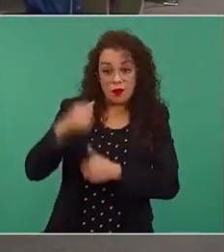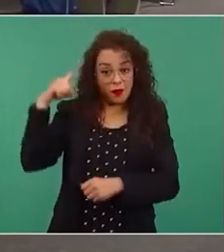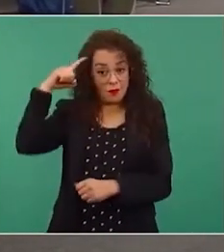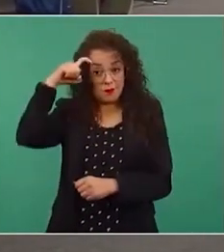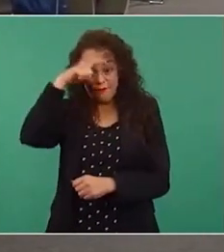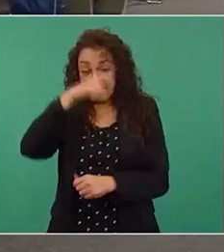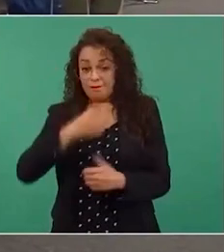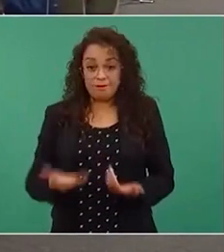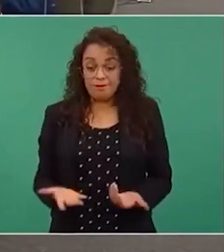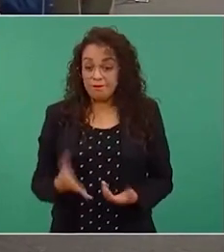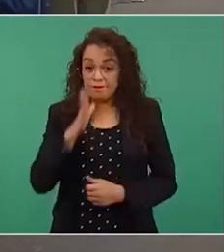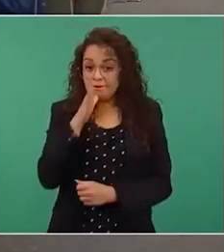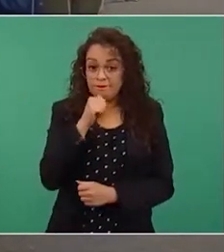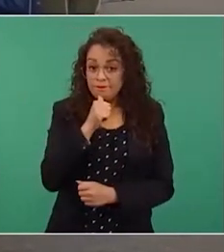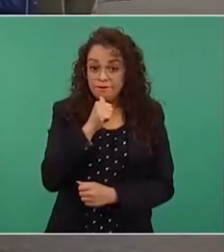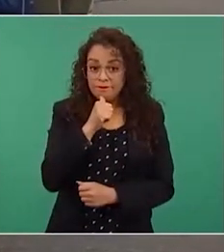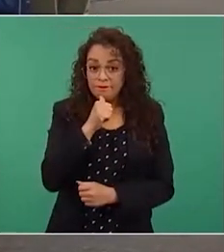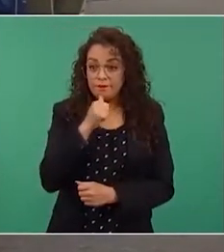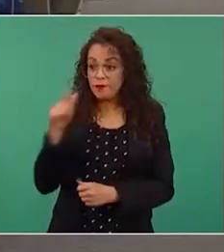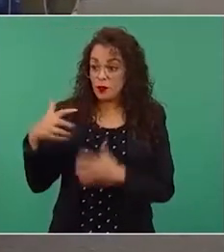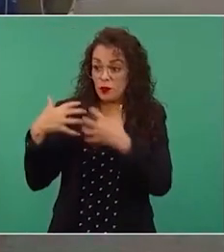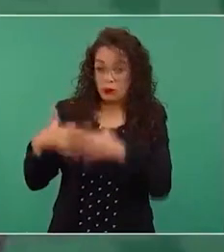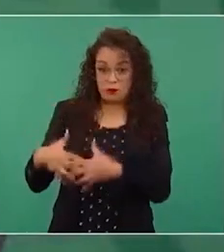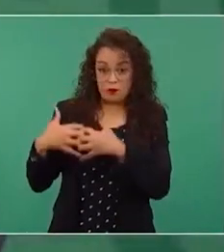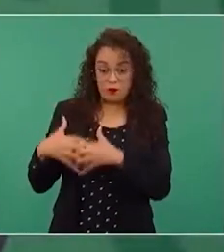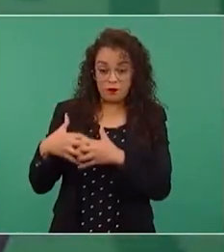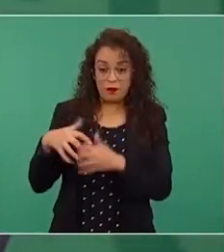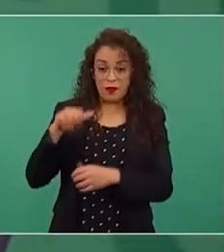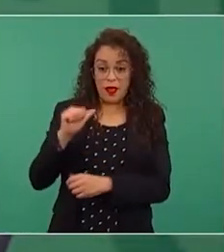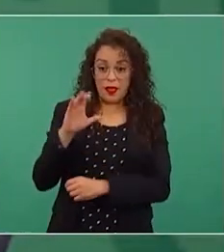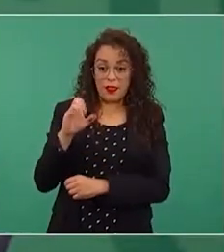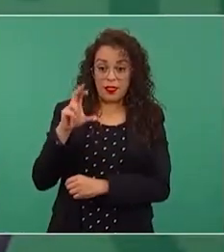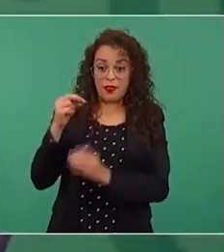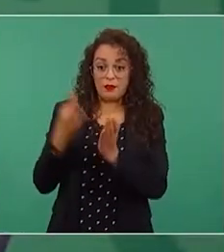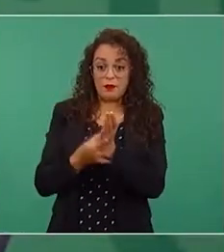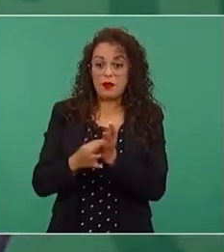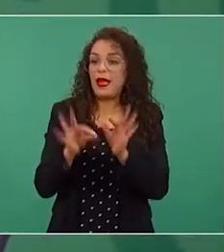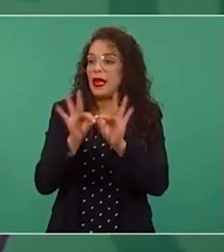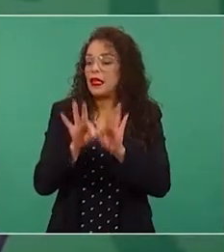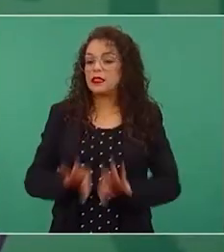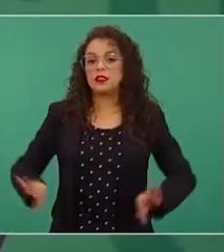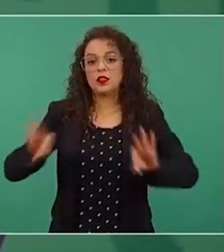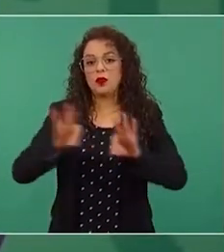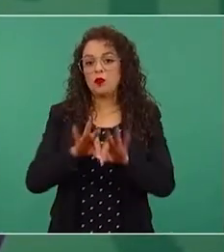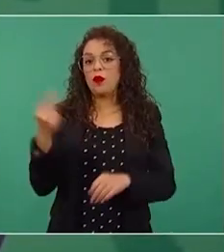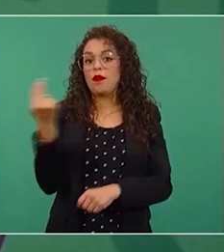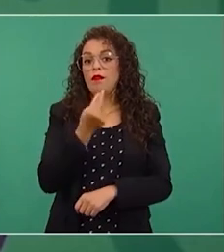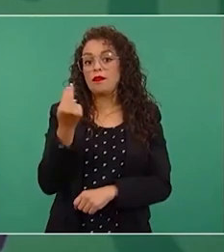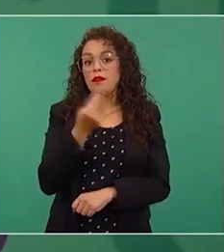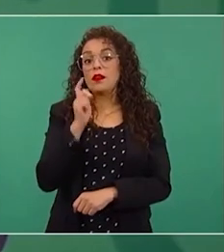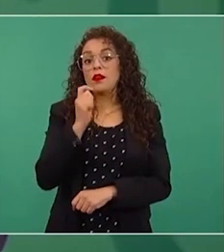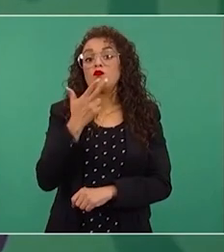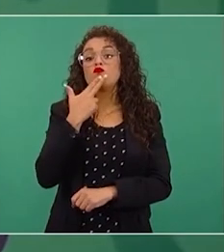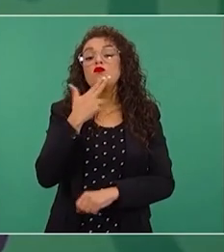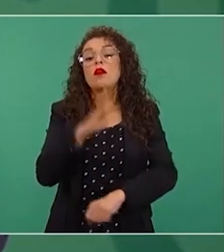Y para la industria del acero es fundamental el contar con consumo de energía eléctrica.